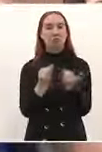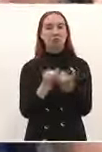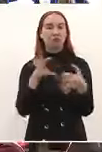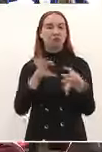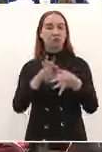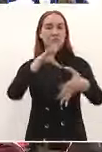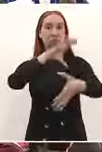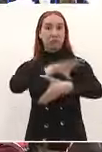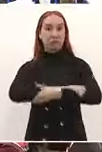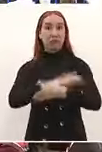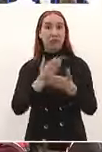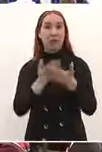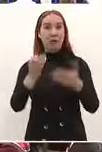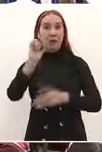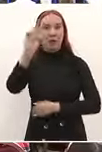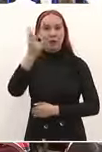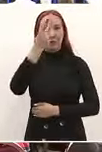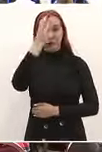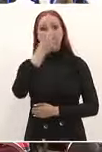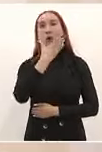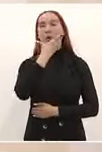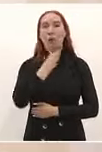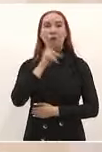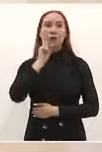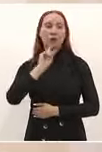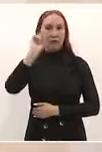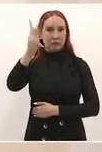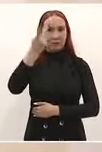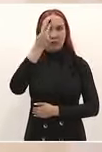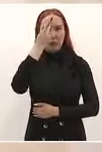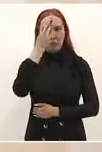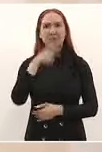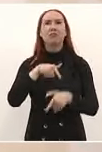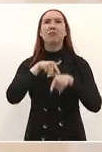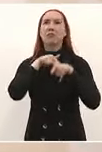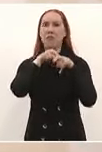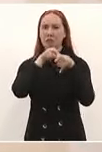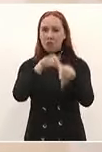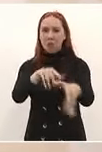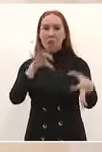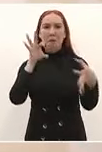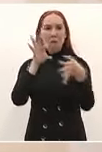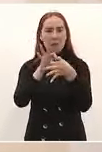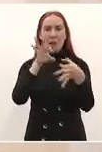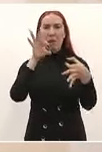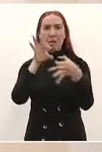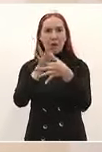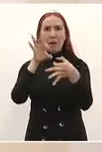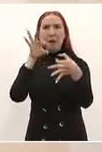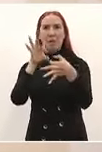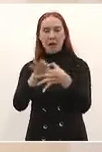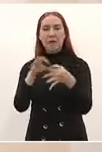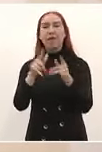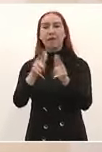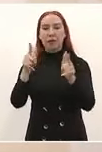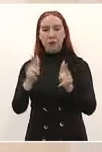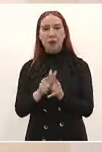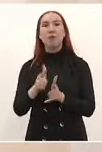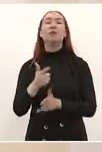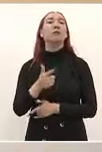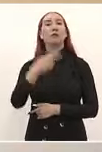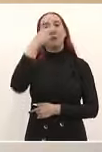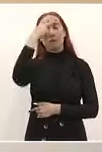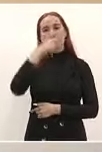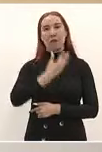Potosí las y los potosinos queremos seguir trabajando de manera conjunta con el gobierno de México